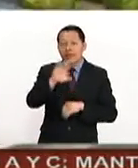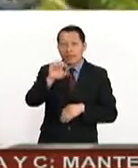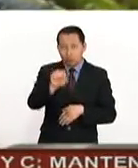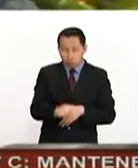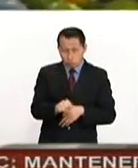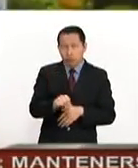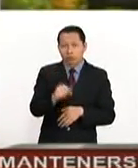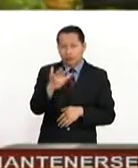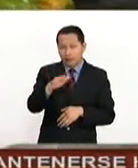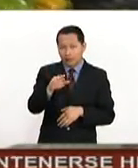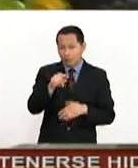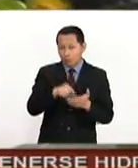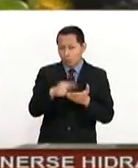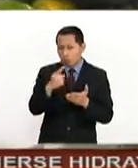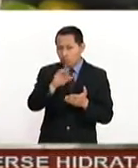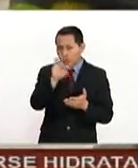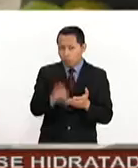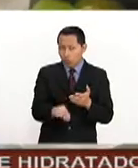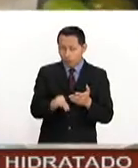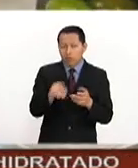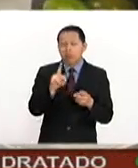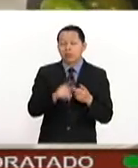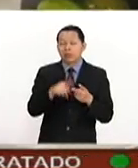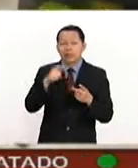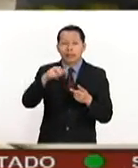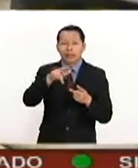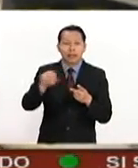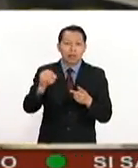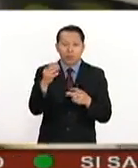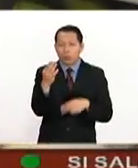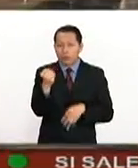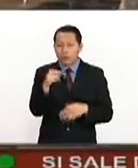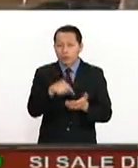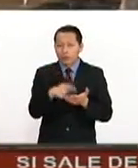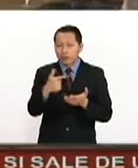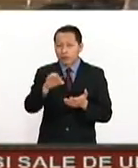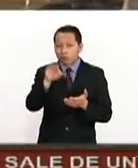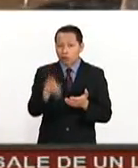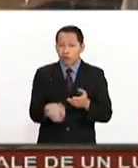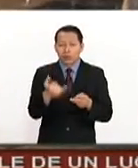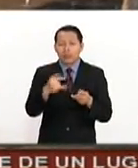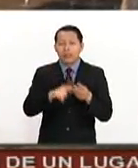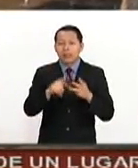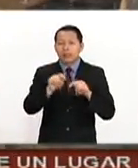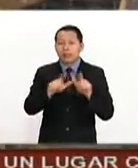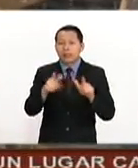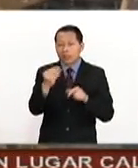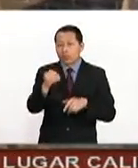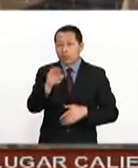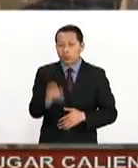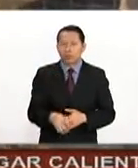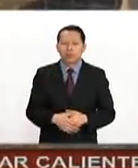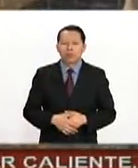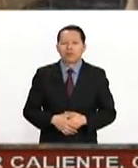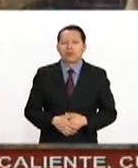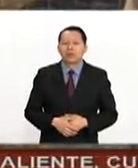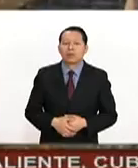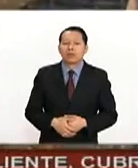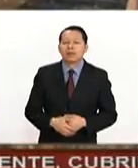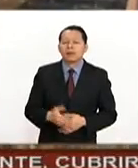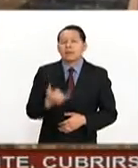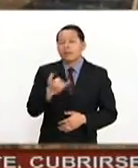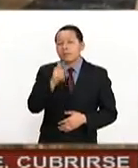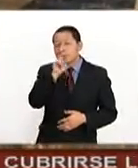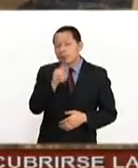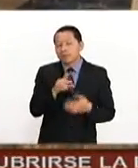con un 10.1%, Quintana Roo con 9.7% y Tlaxcala con 9%. Y también hay que